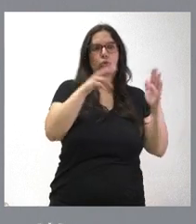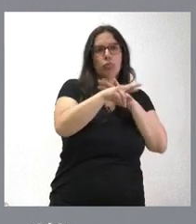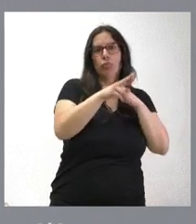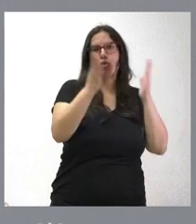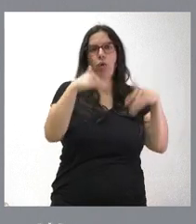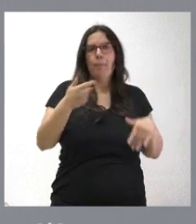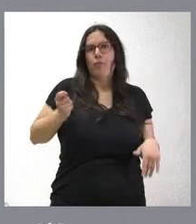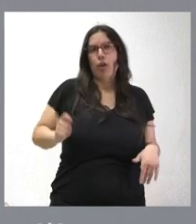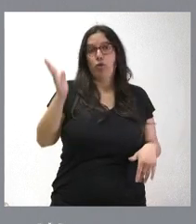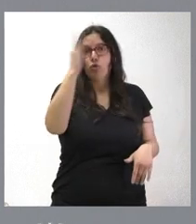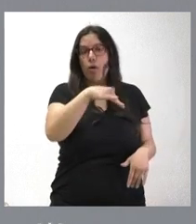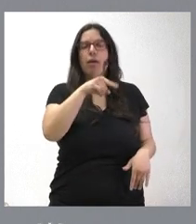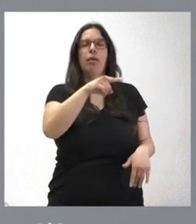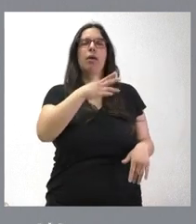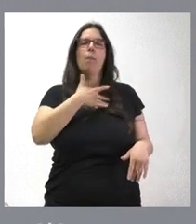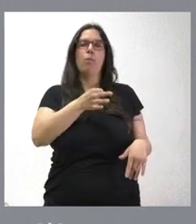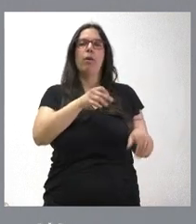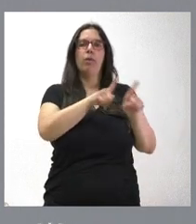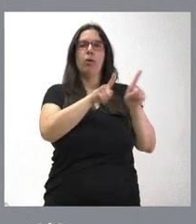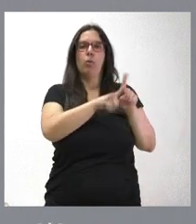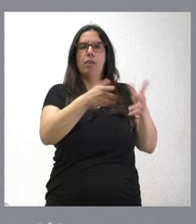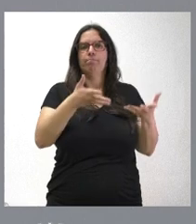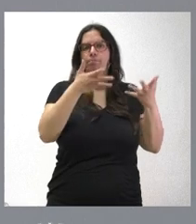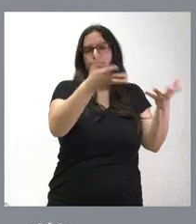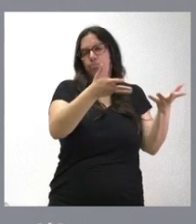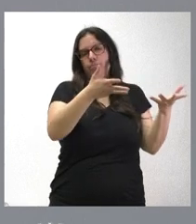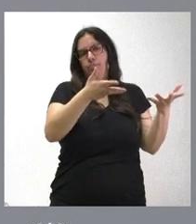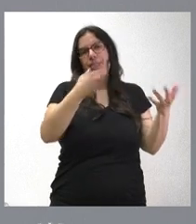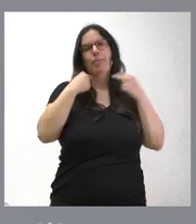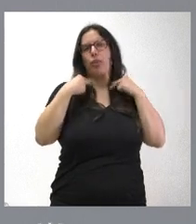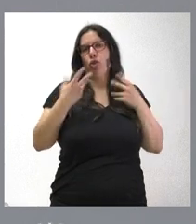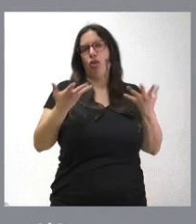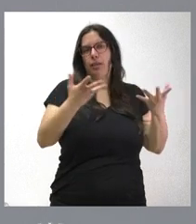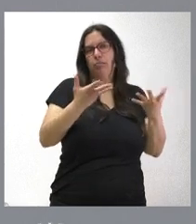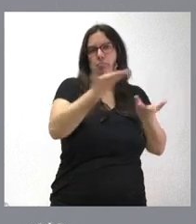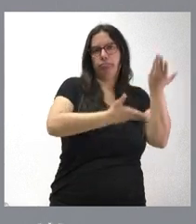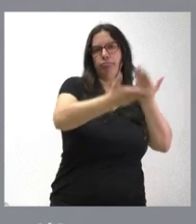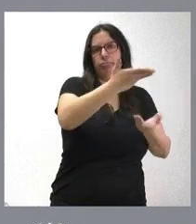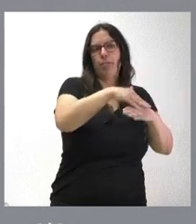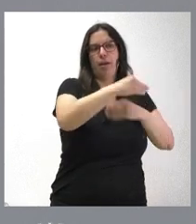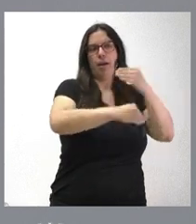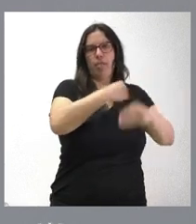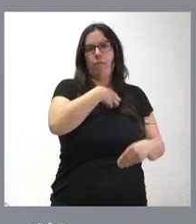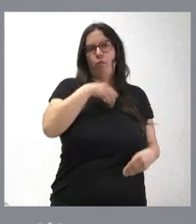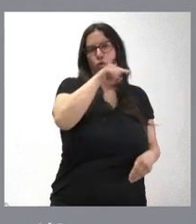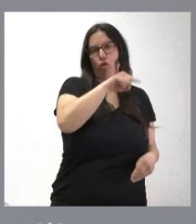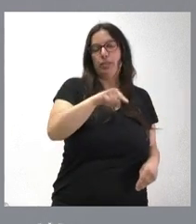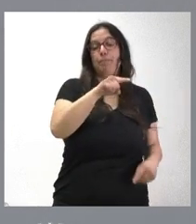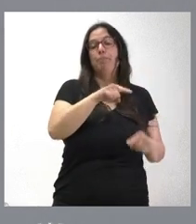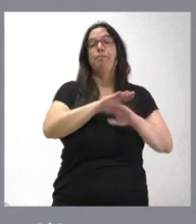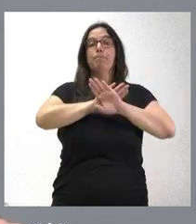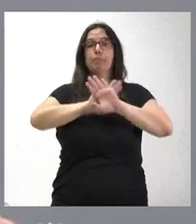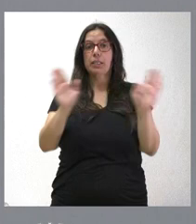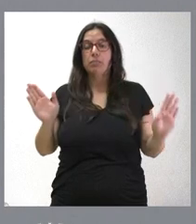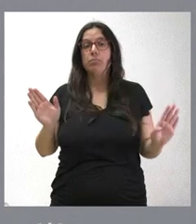suficientes, se cuenta con la aportación inestimable de las diputaciones provinciales para desarrollar estas funciones, estas tareas. Y, sin más,